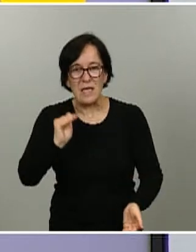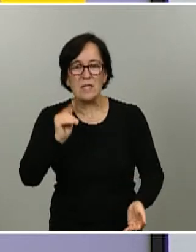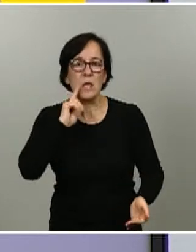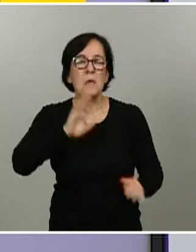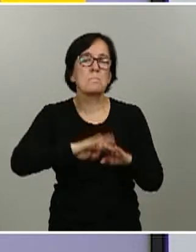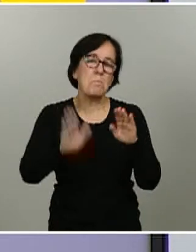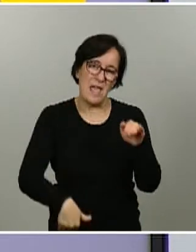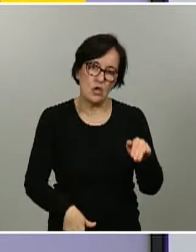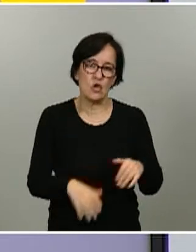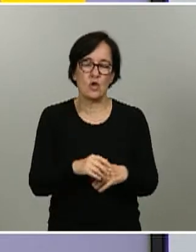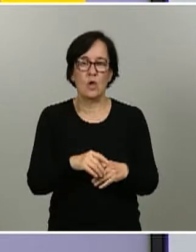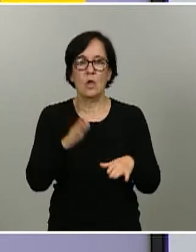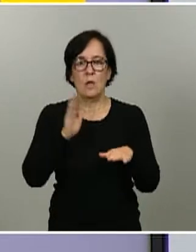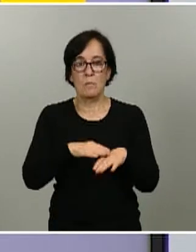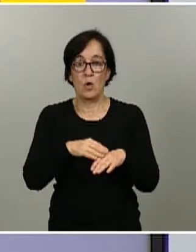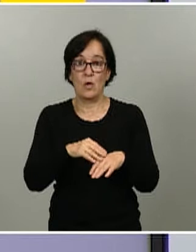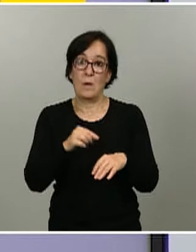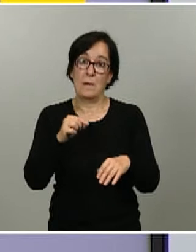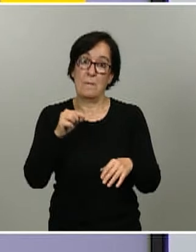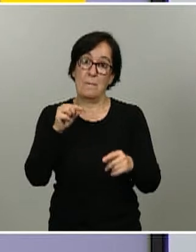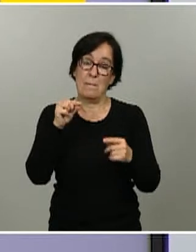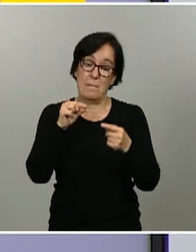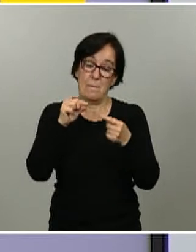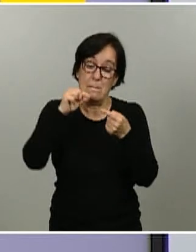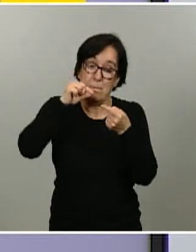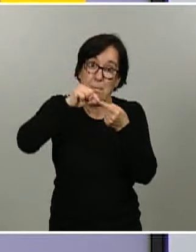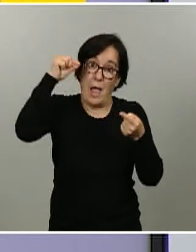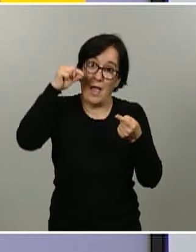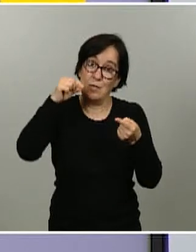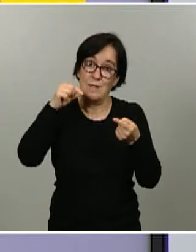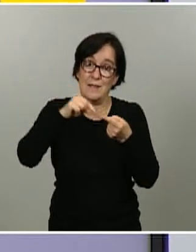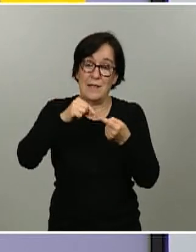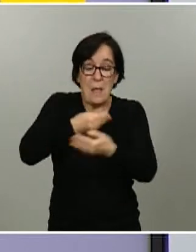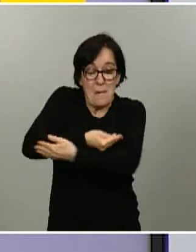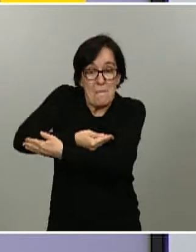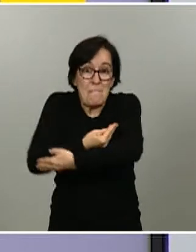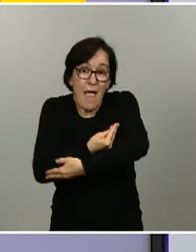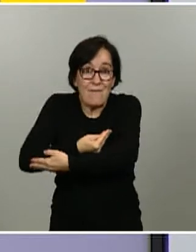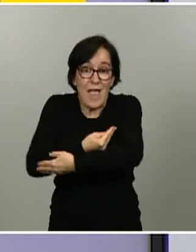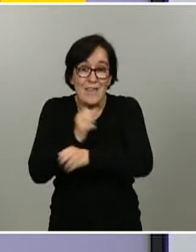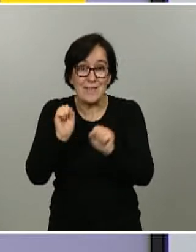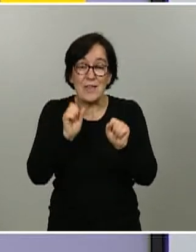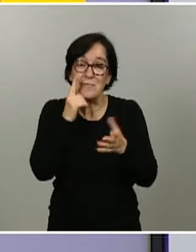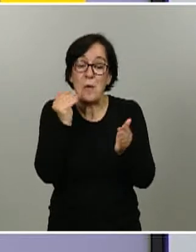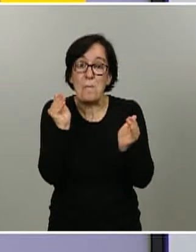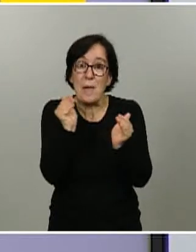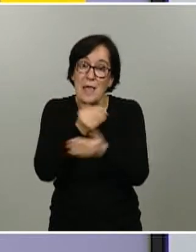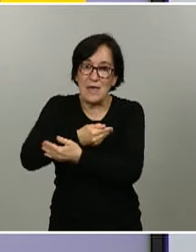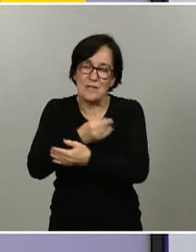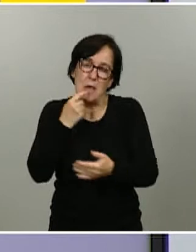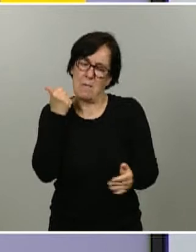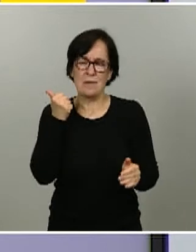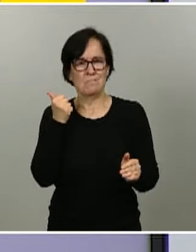pinchar incluso para sacar una gota de sangre de bebés o de niños más pequeños, pues obviamente hay más reticencias,